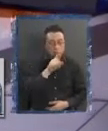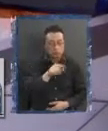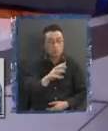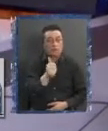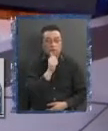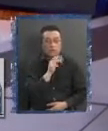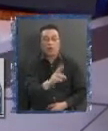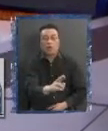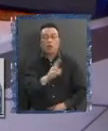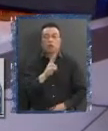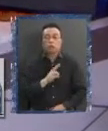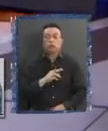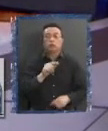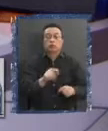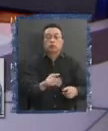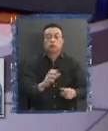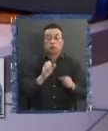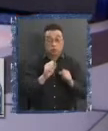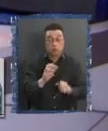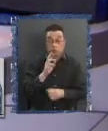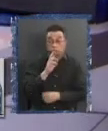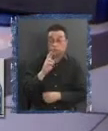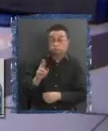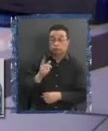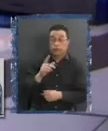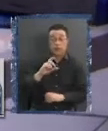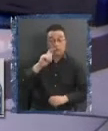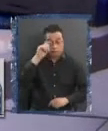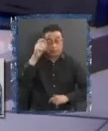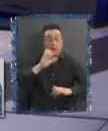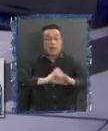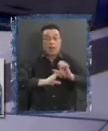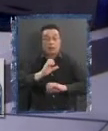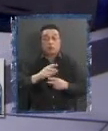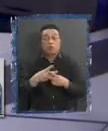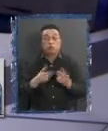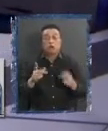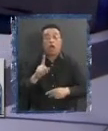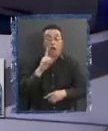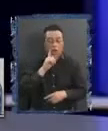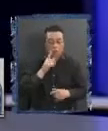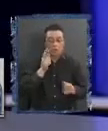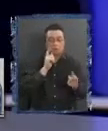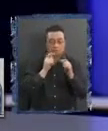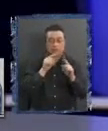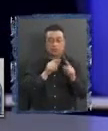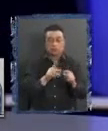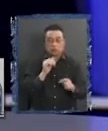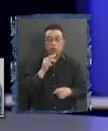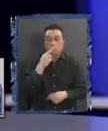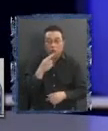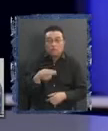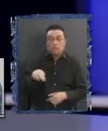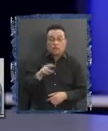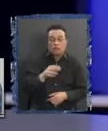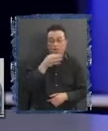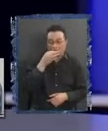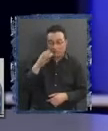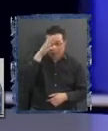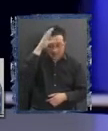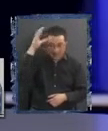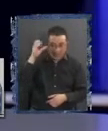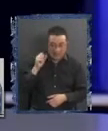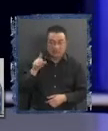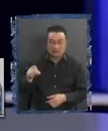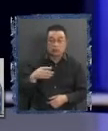a la creación de empresas públicas. Hay un riesgo muy alto en eso, pero yo quería volver a lo que está diciendo Elisa. La verdad es que me